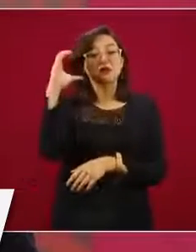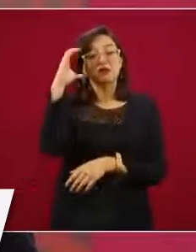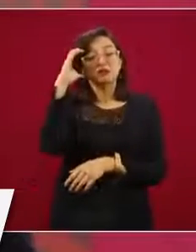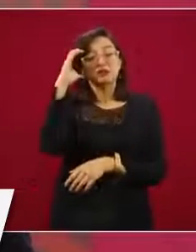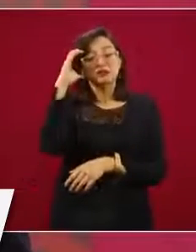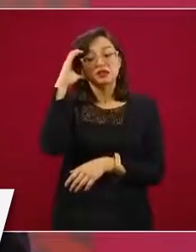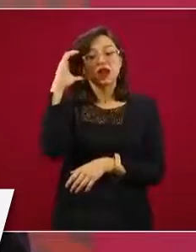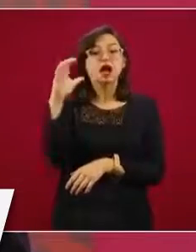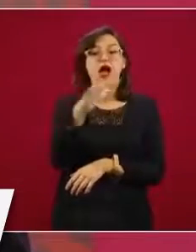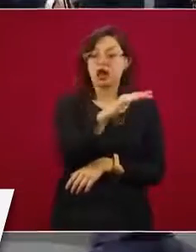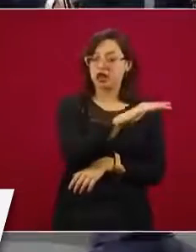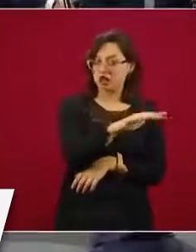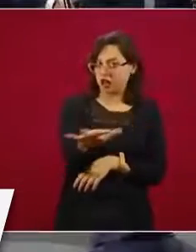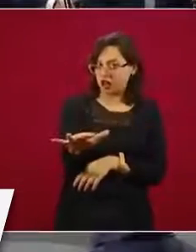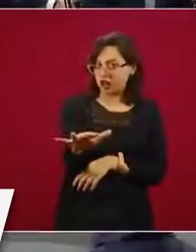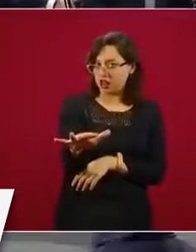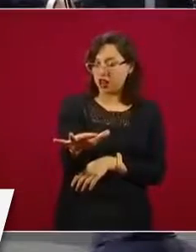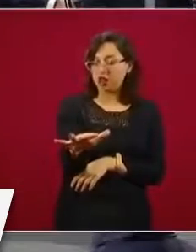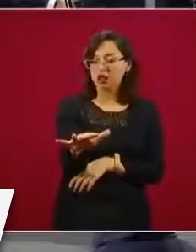general,